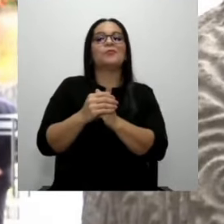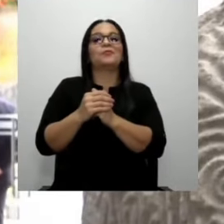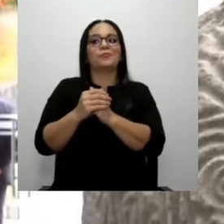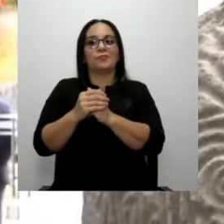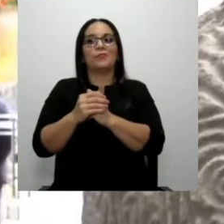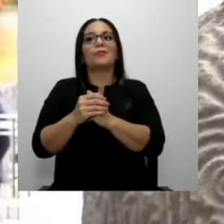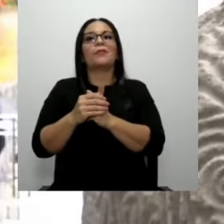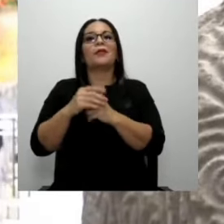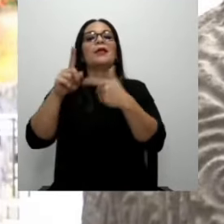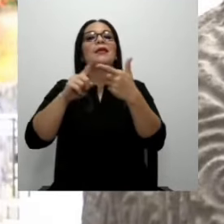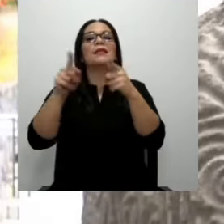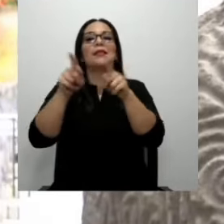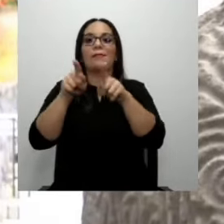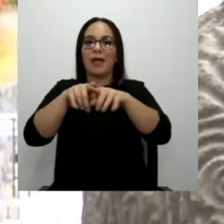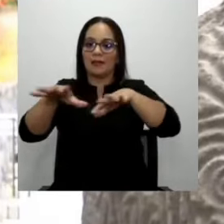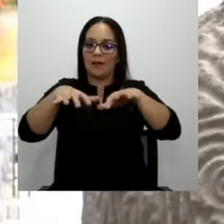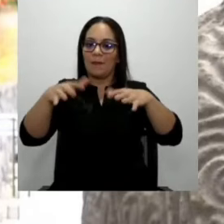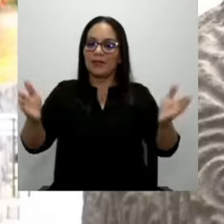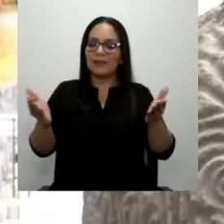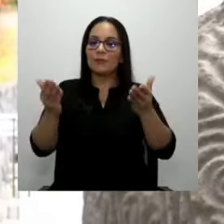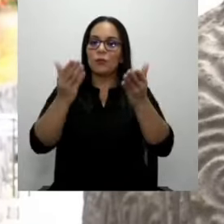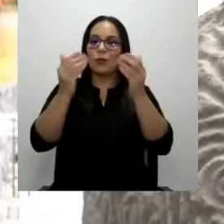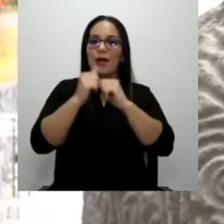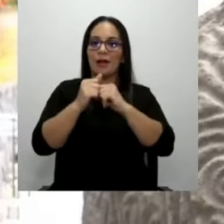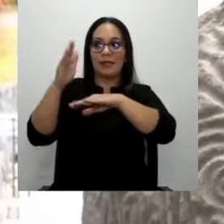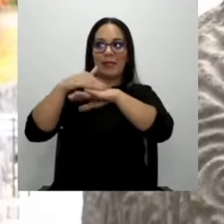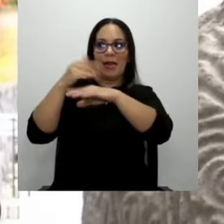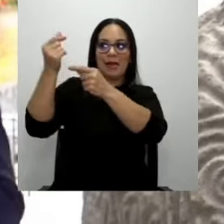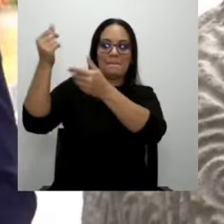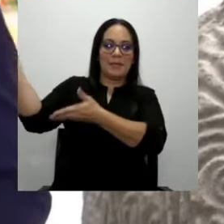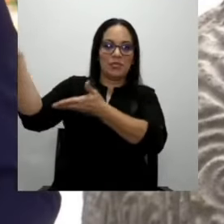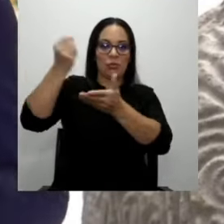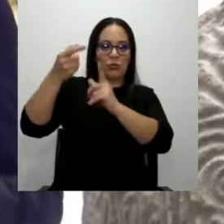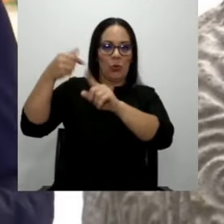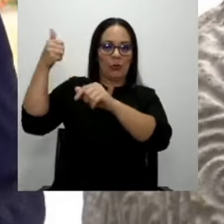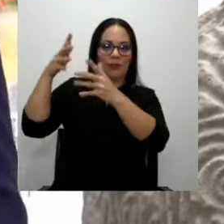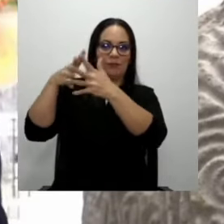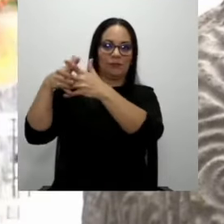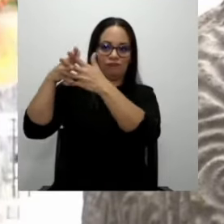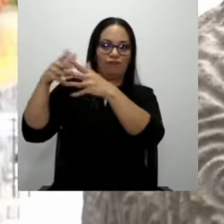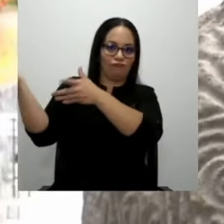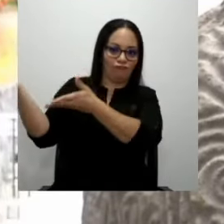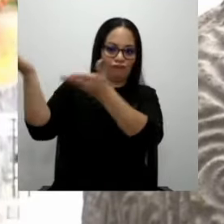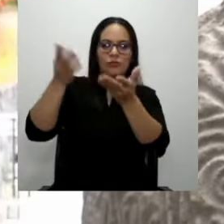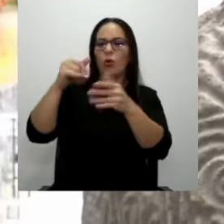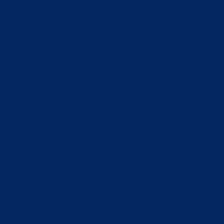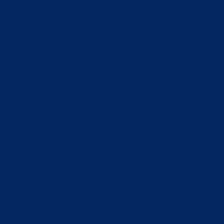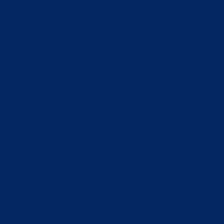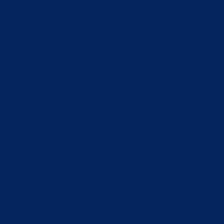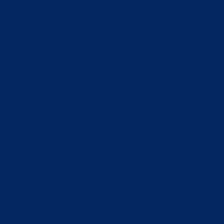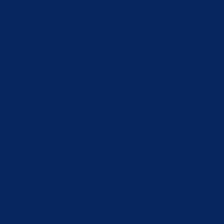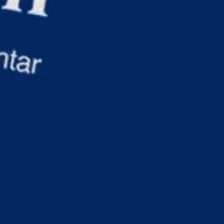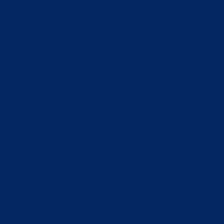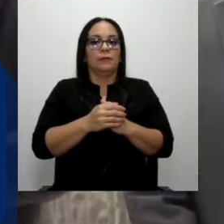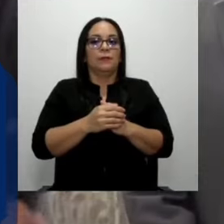una actividad para estimular y para atraer inversión extranjera directa en esta actividad económica.